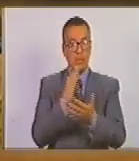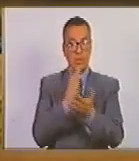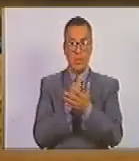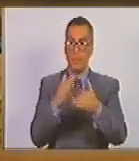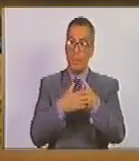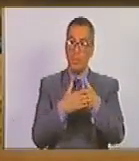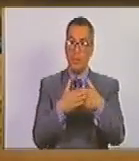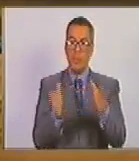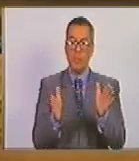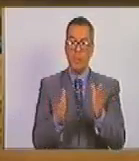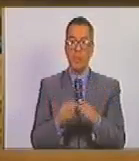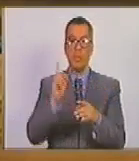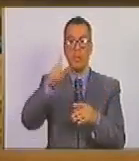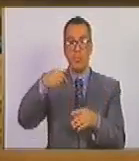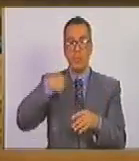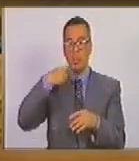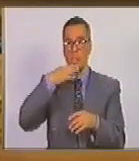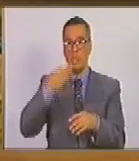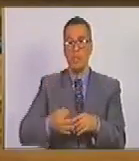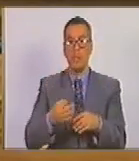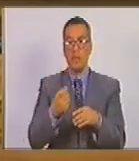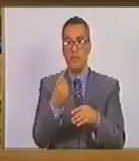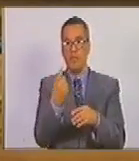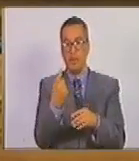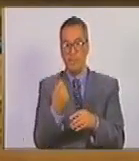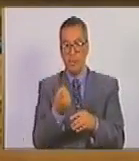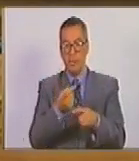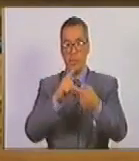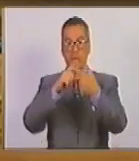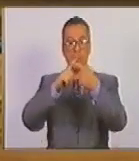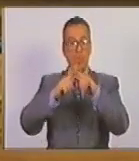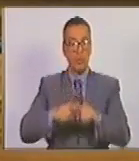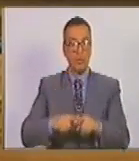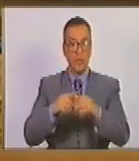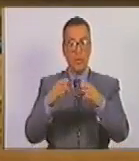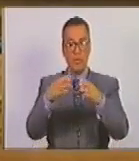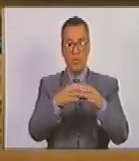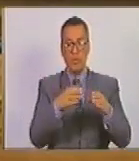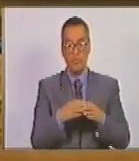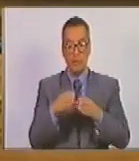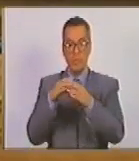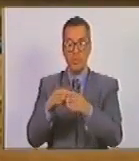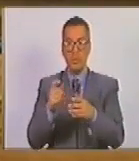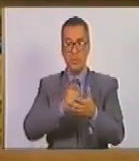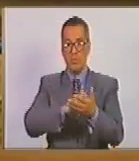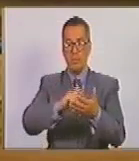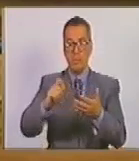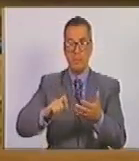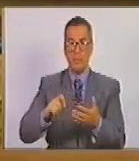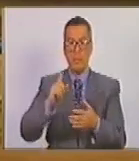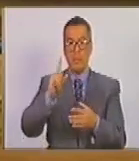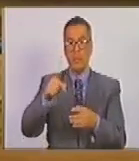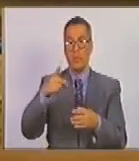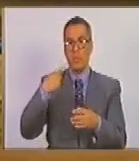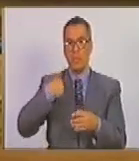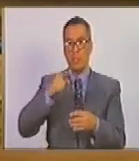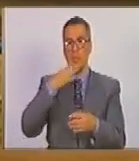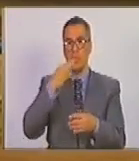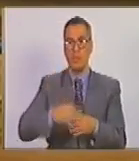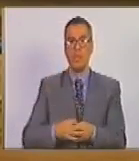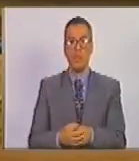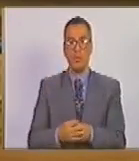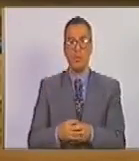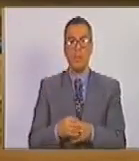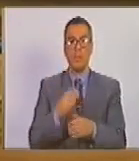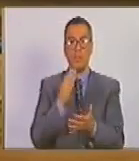abierto y también es cierto que son insuficientes el número de oficinas de inscripción, pero tampoco es menos cierto que